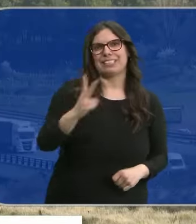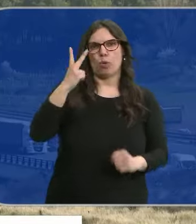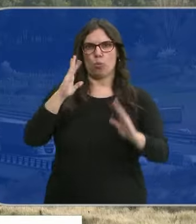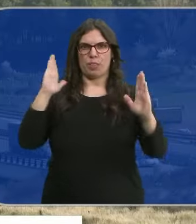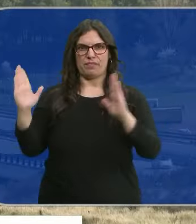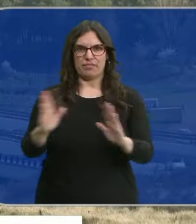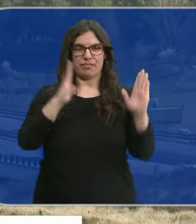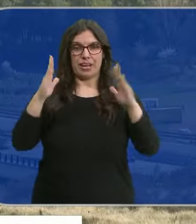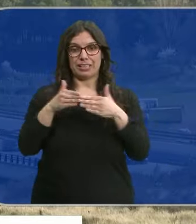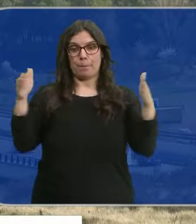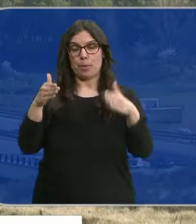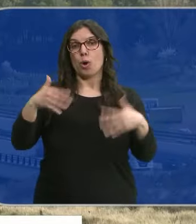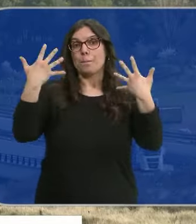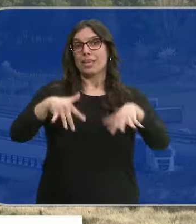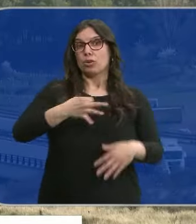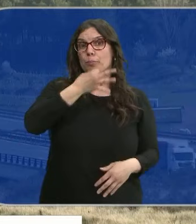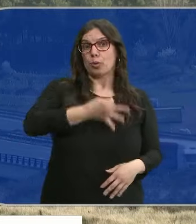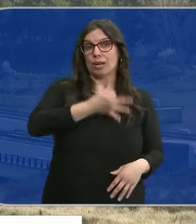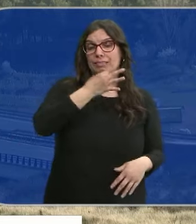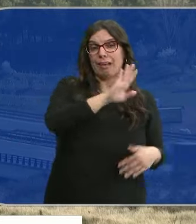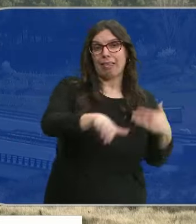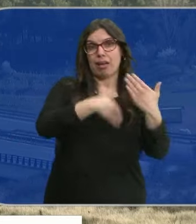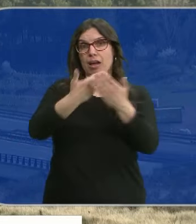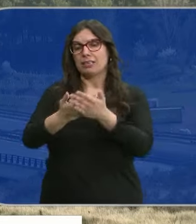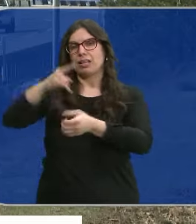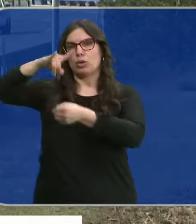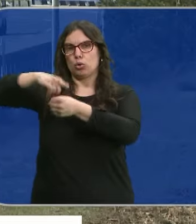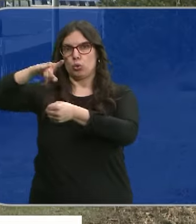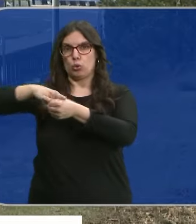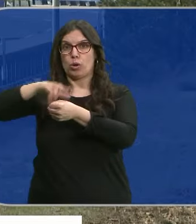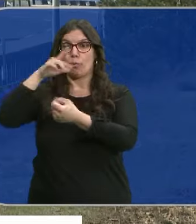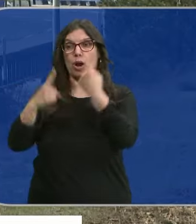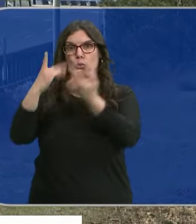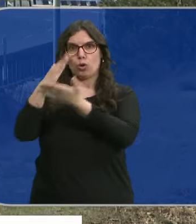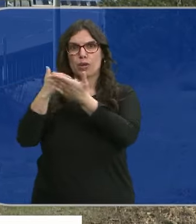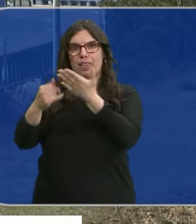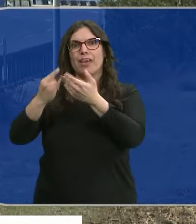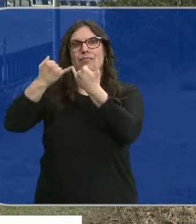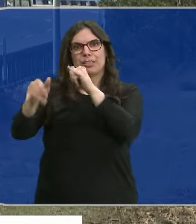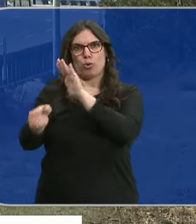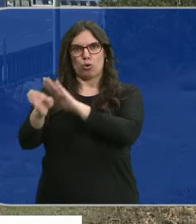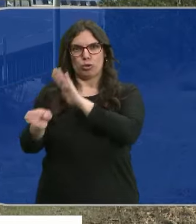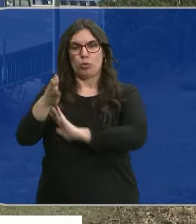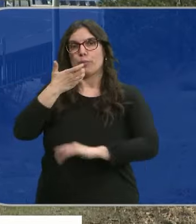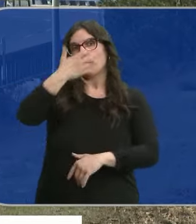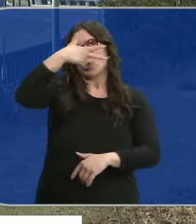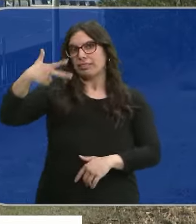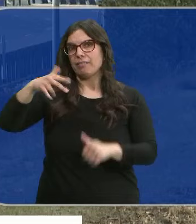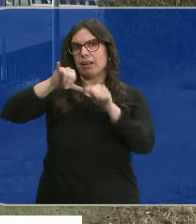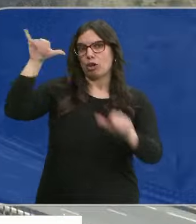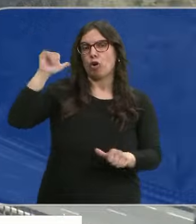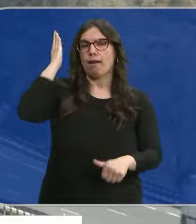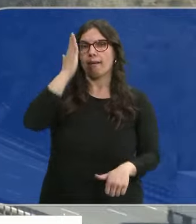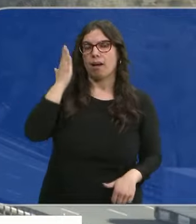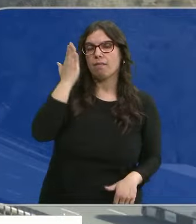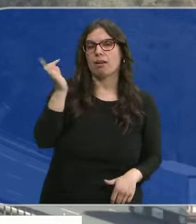fase que comenzará la tarde del miércoles y se extenderá hasta el lunes al ser festivo en algunas comunidades como Cantabria, La Rioja,